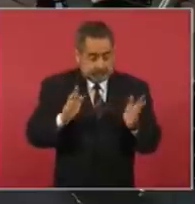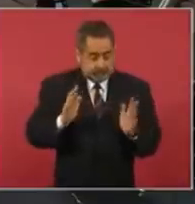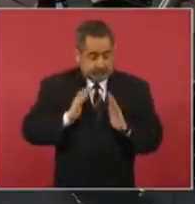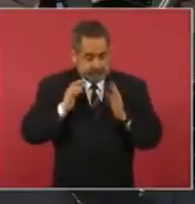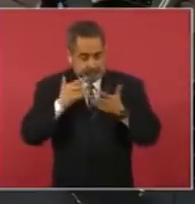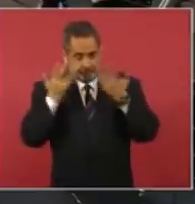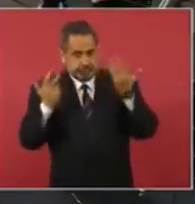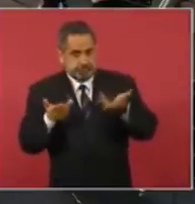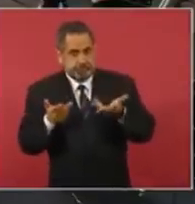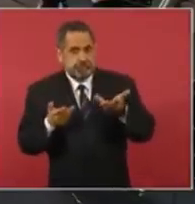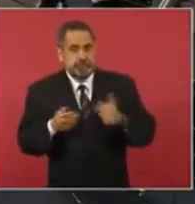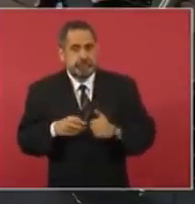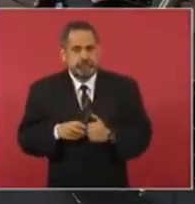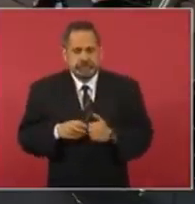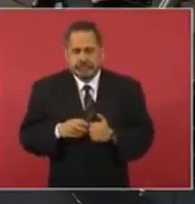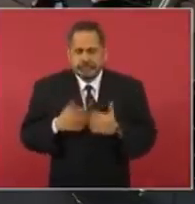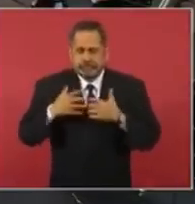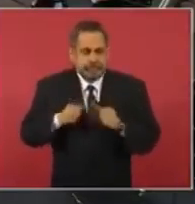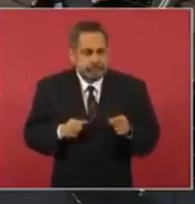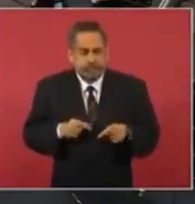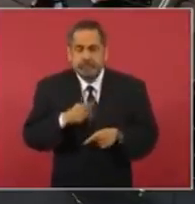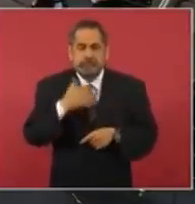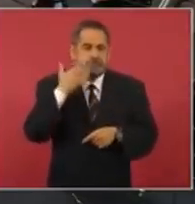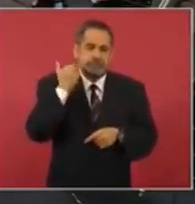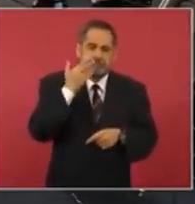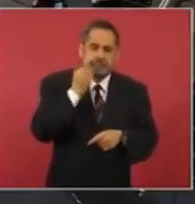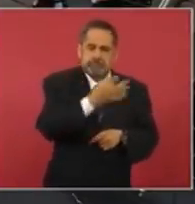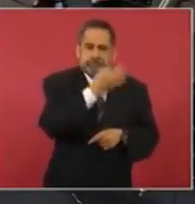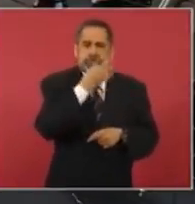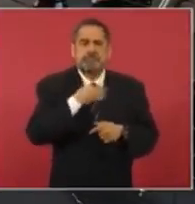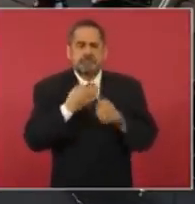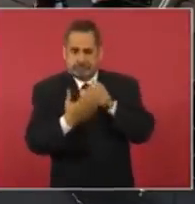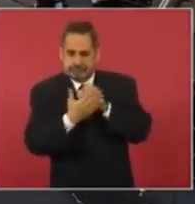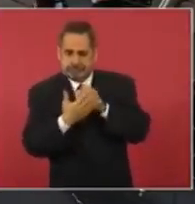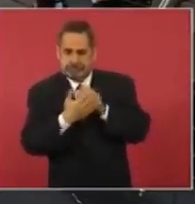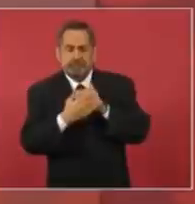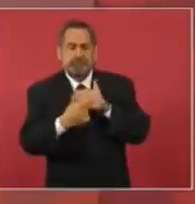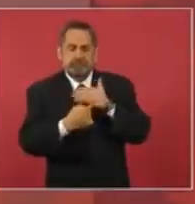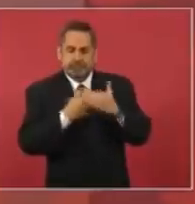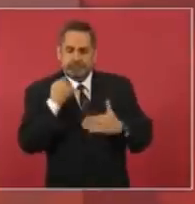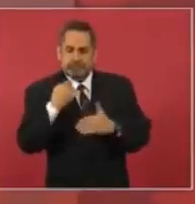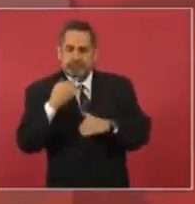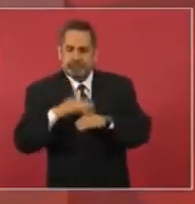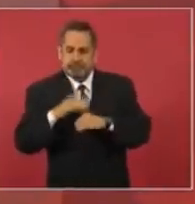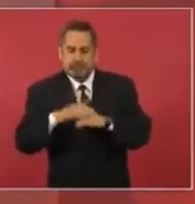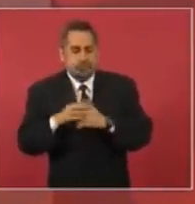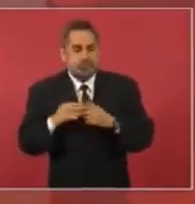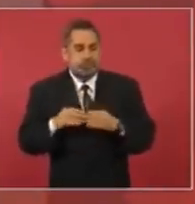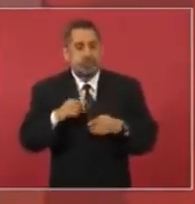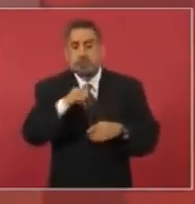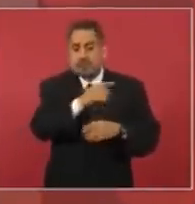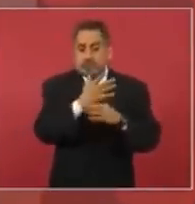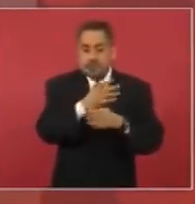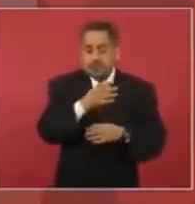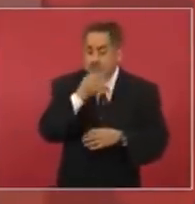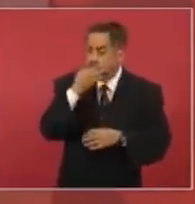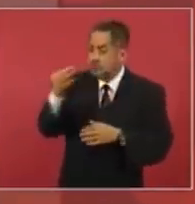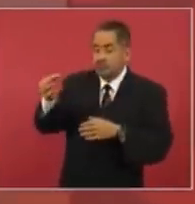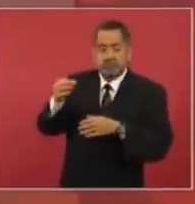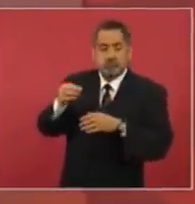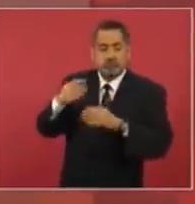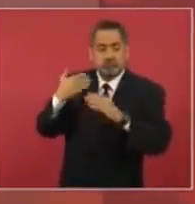entendí, pero el recado que me mandó a la casa,